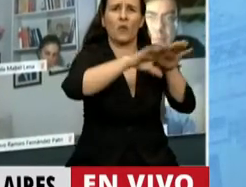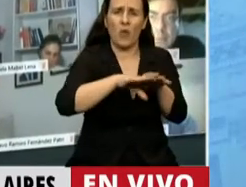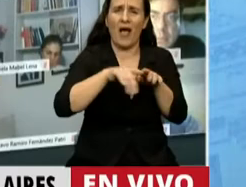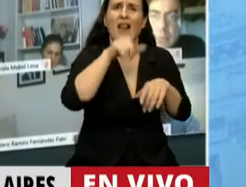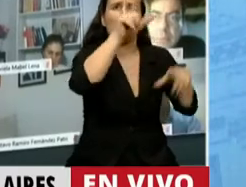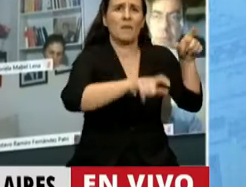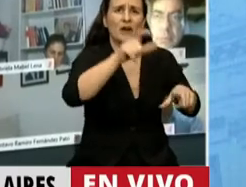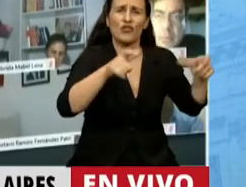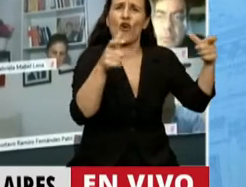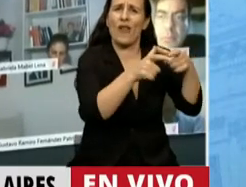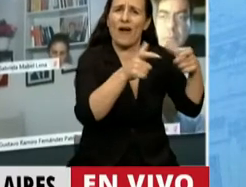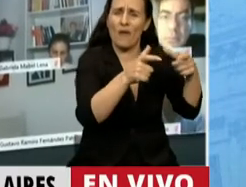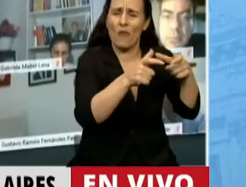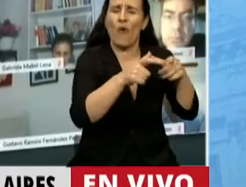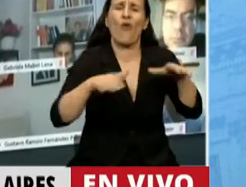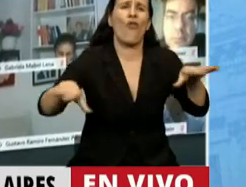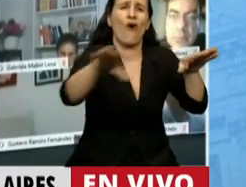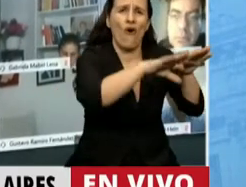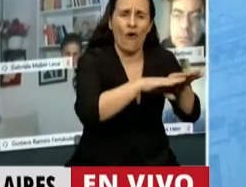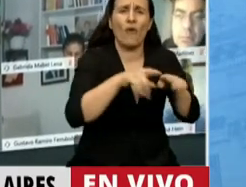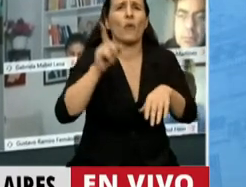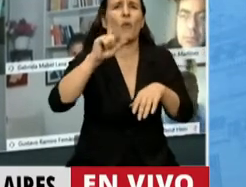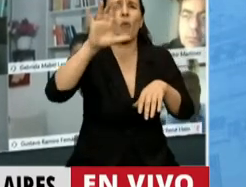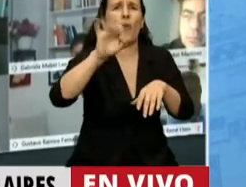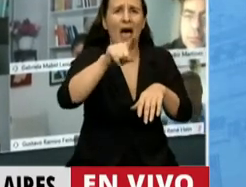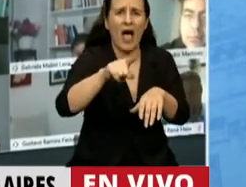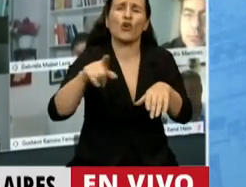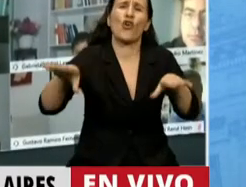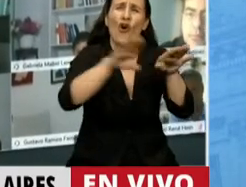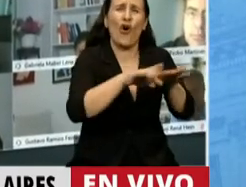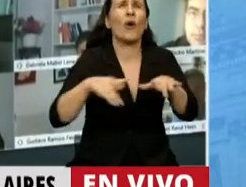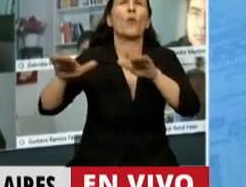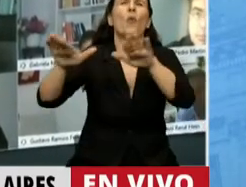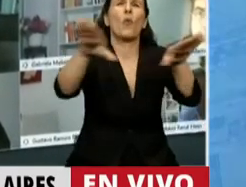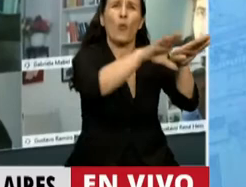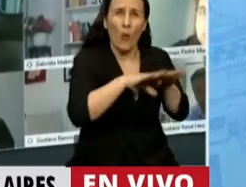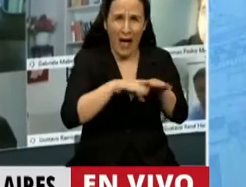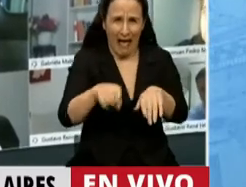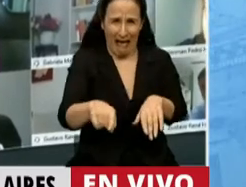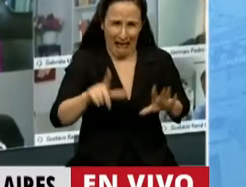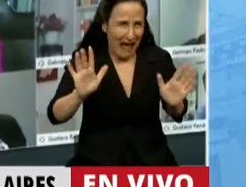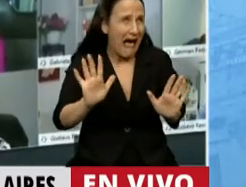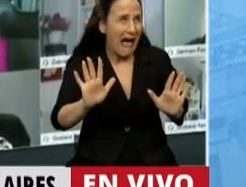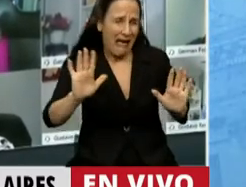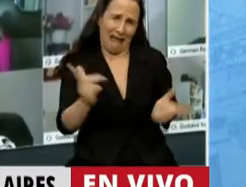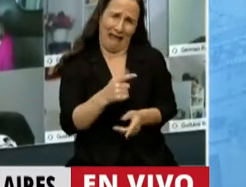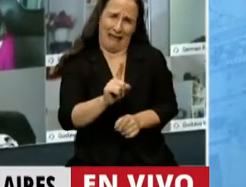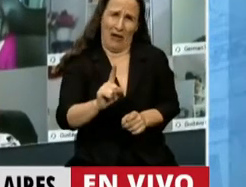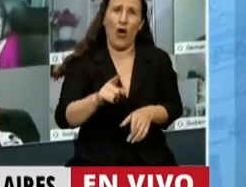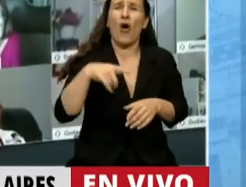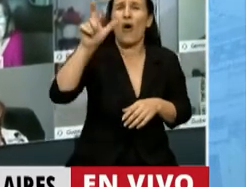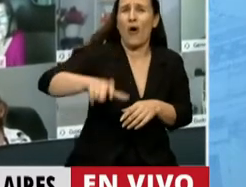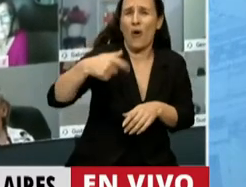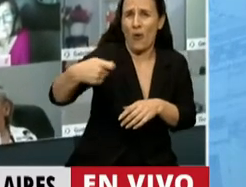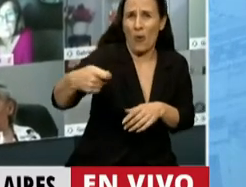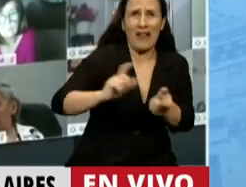bonistas, a los bancos, pero qué igualdad de trato ni ocho cuartos, cuando acá a los jubilados se les suspende